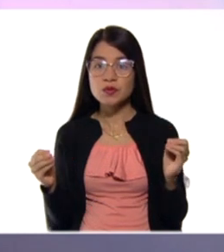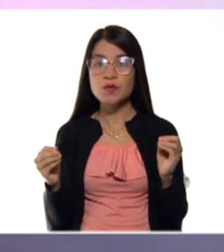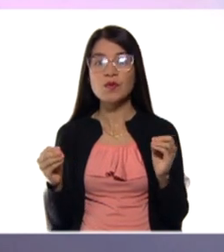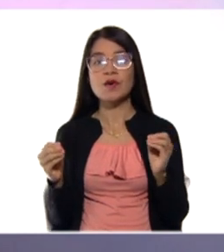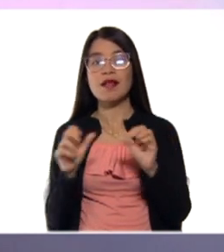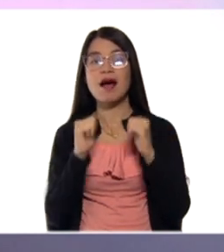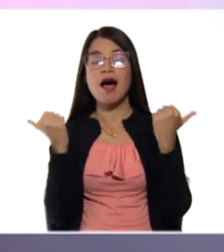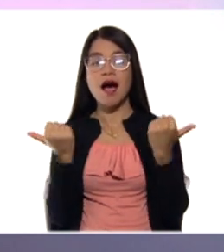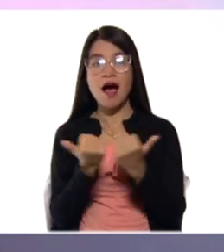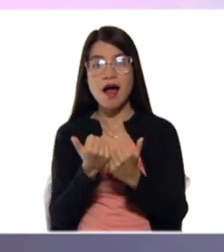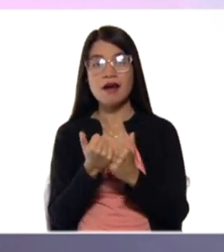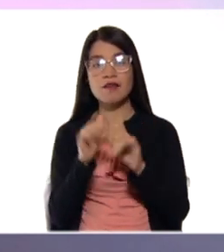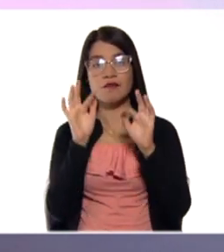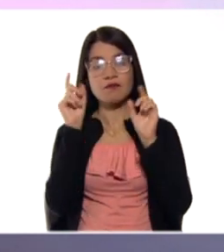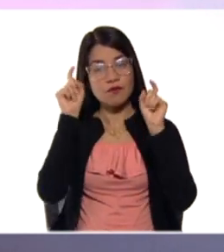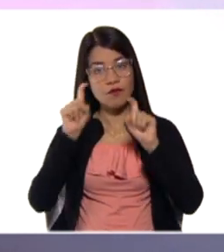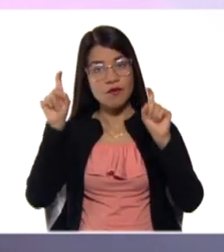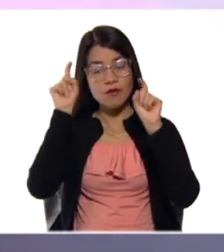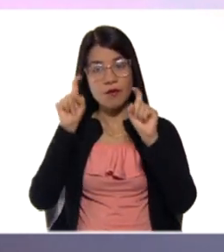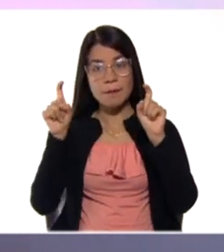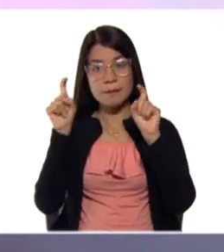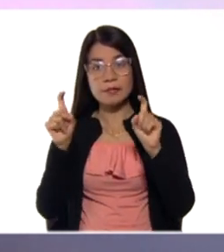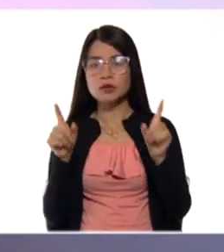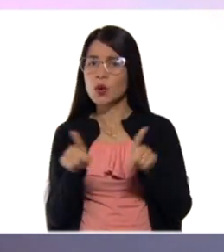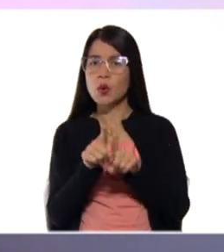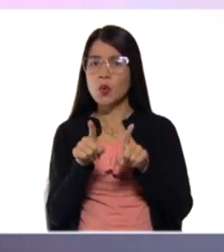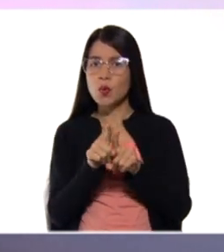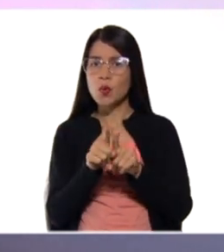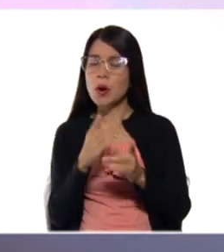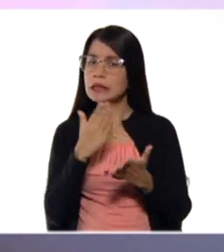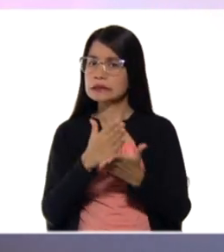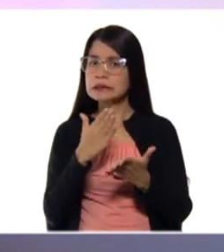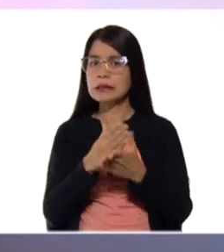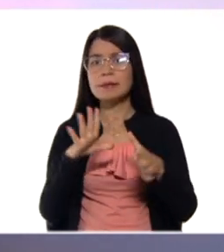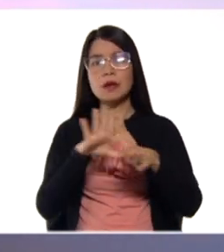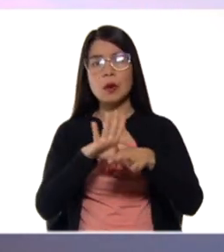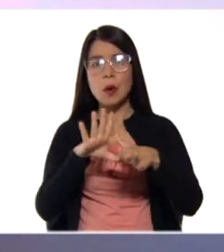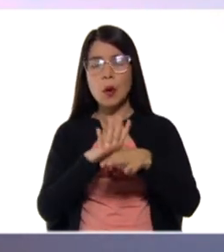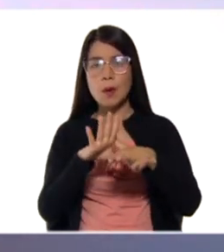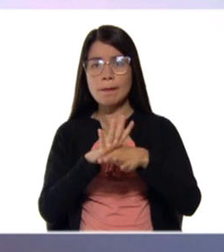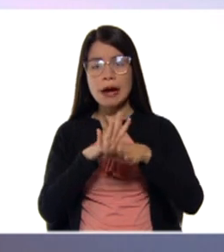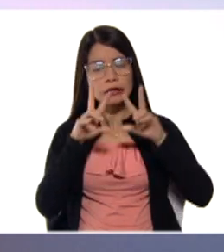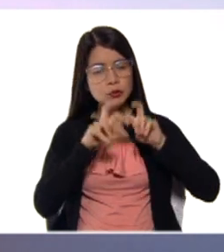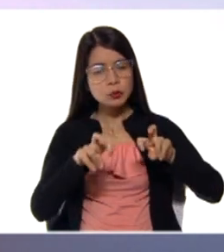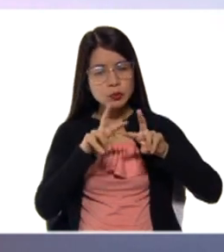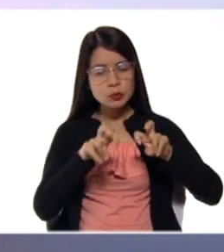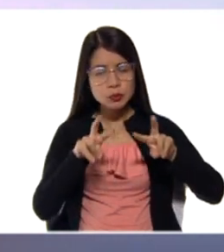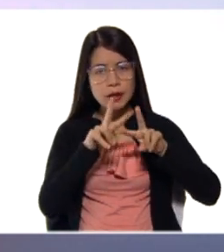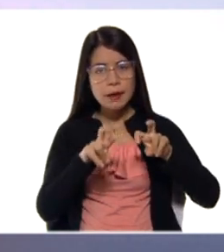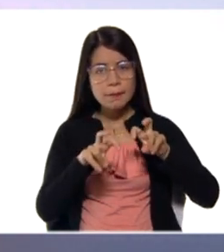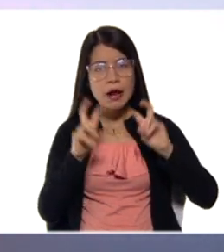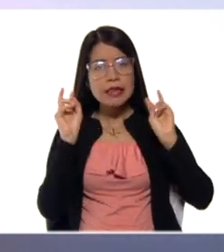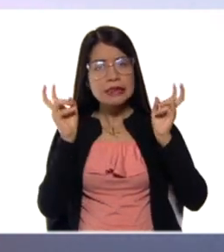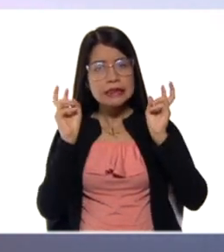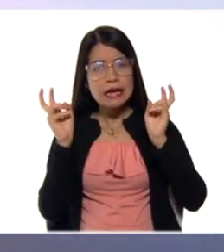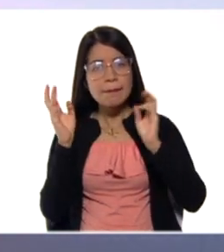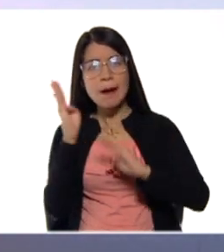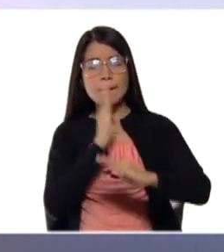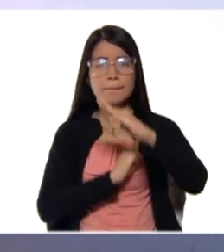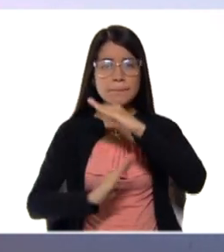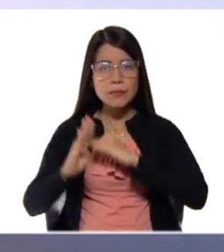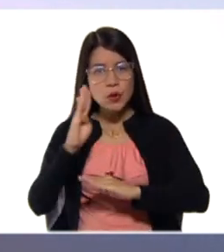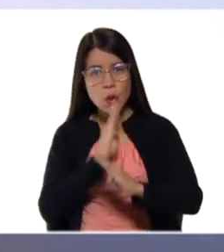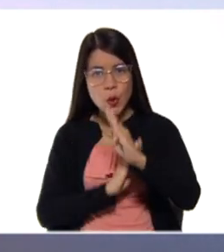formación. Pero como todos los martes, enfocados en explorar áreas del aprendizaje como lo es la biología,